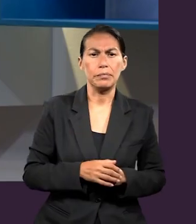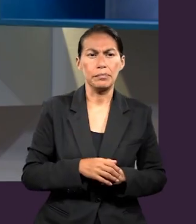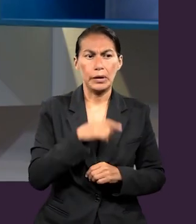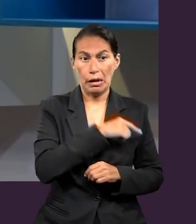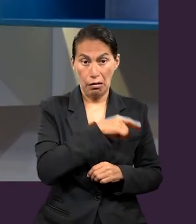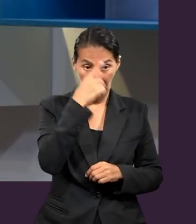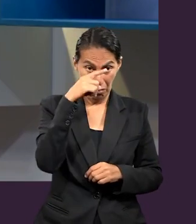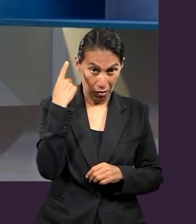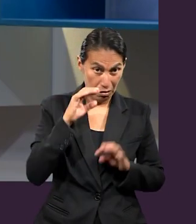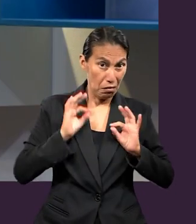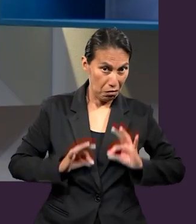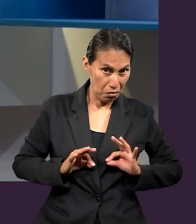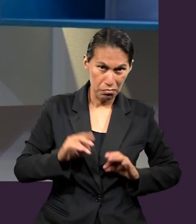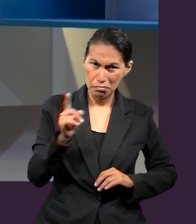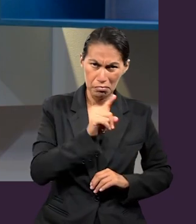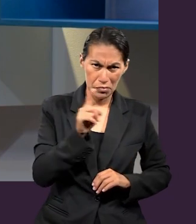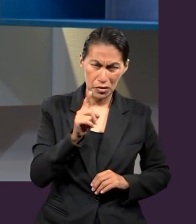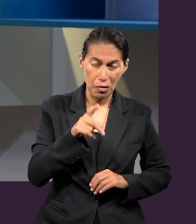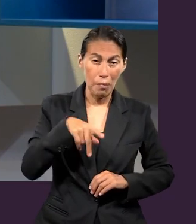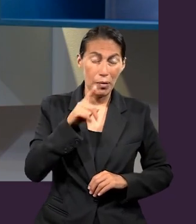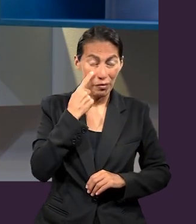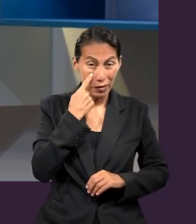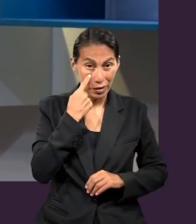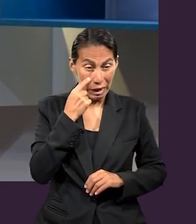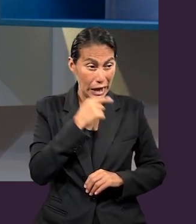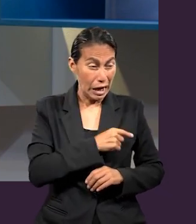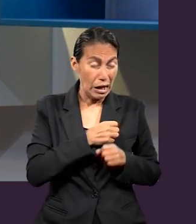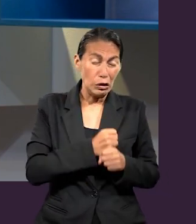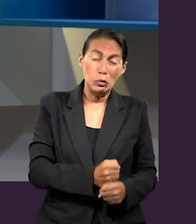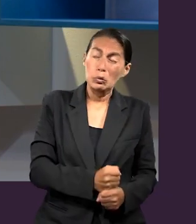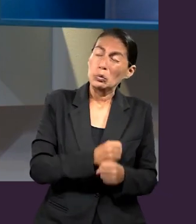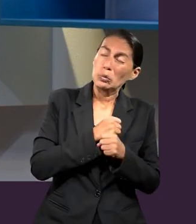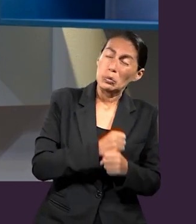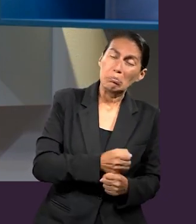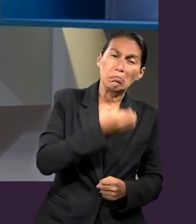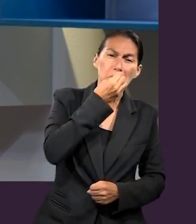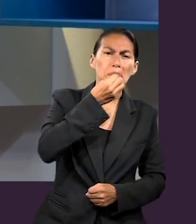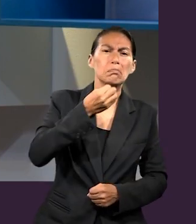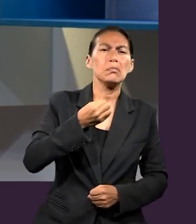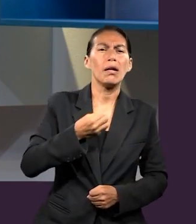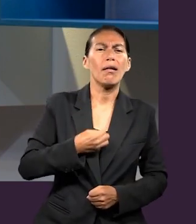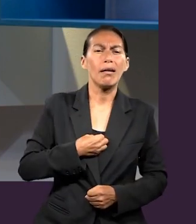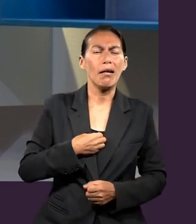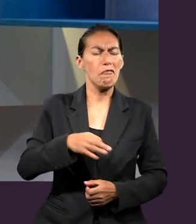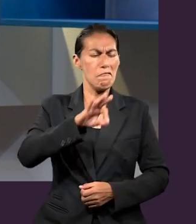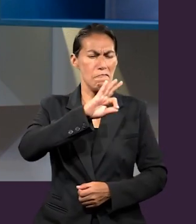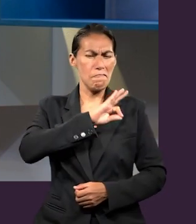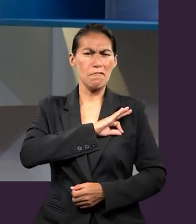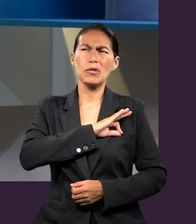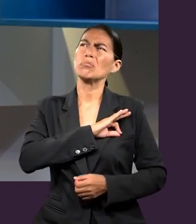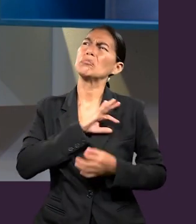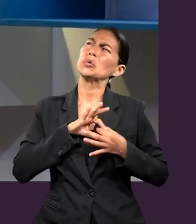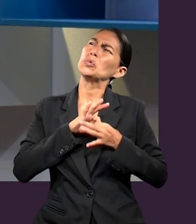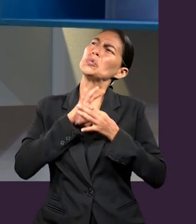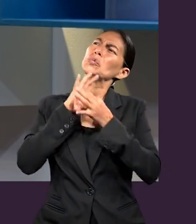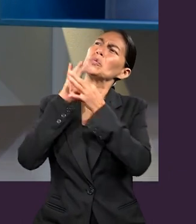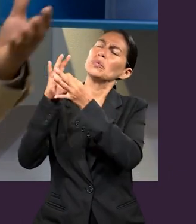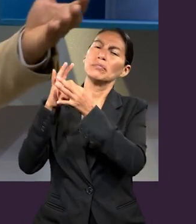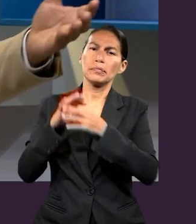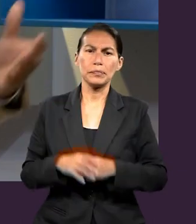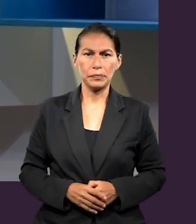Es decir, Pablo no la tenía fácil, pero es increíble que en medio de la adversidad él manifieste una gran fe.